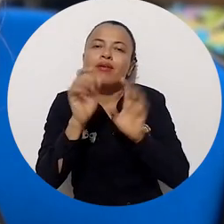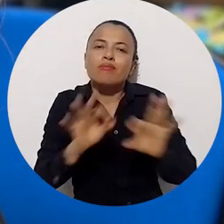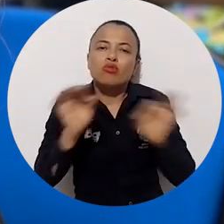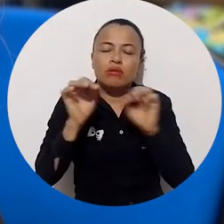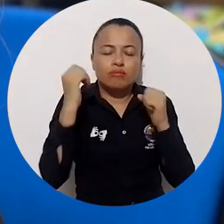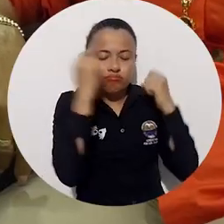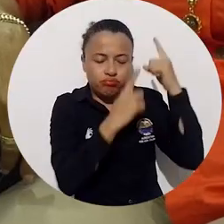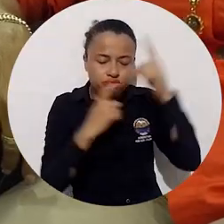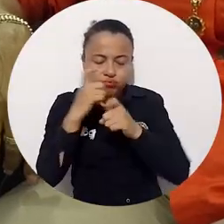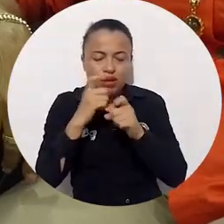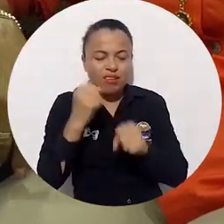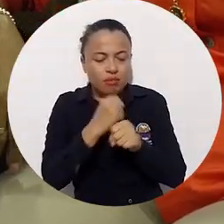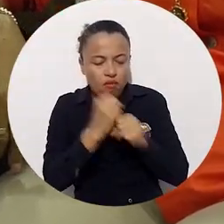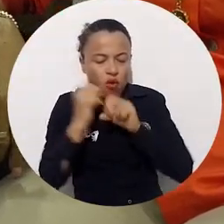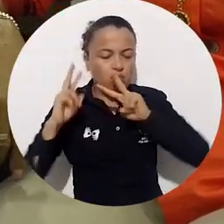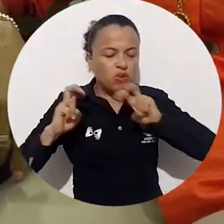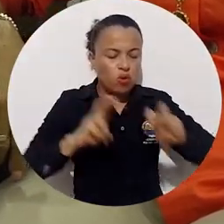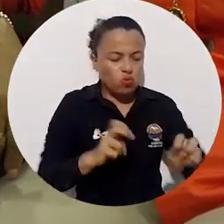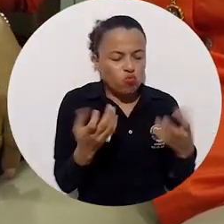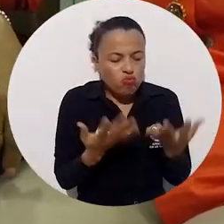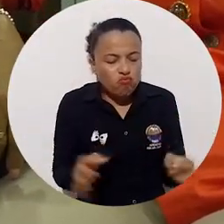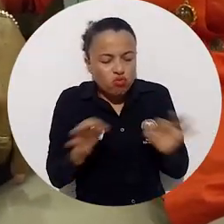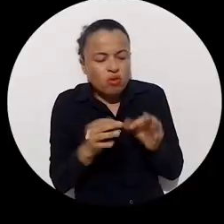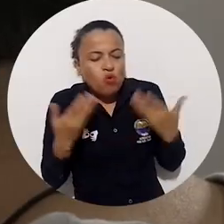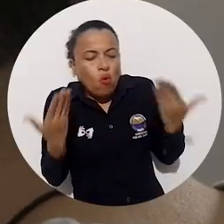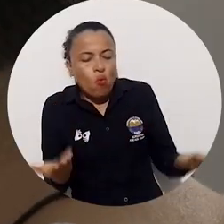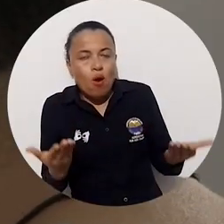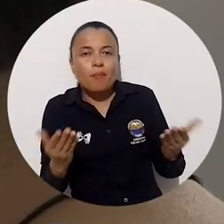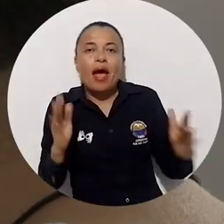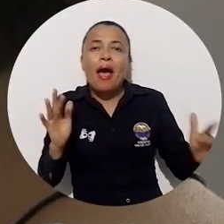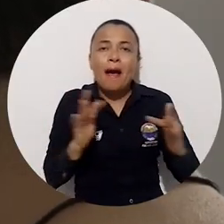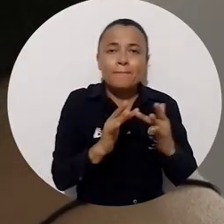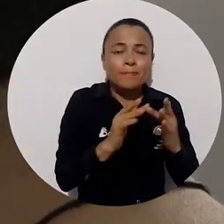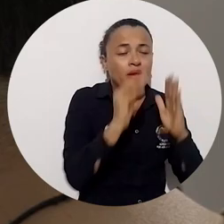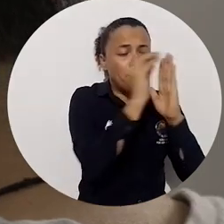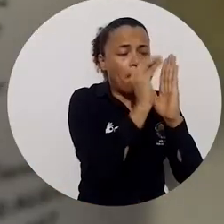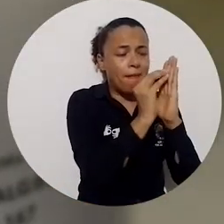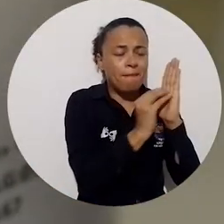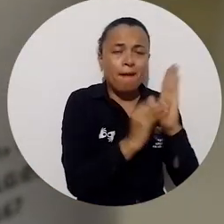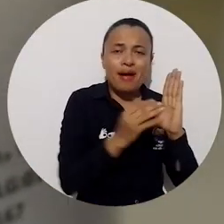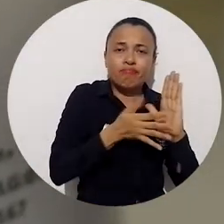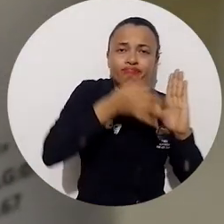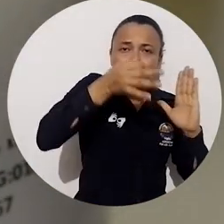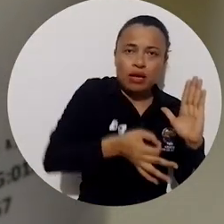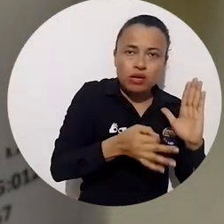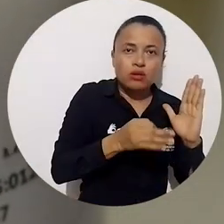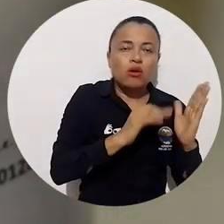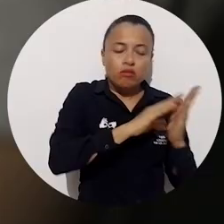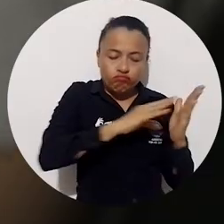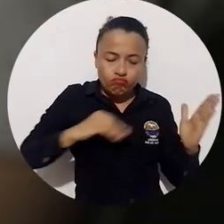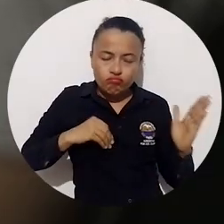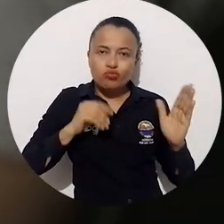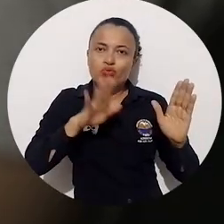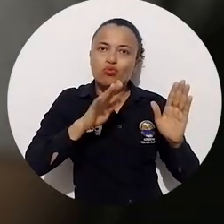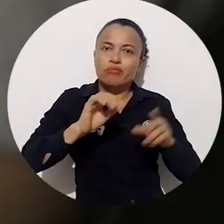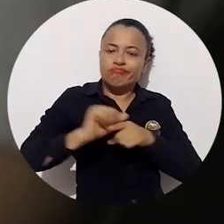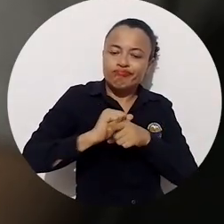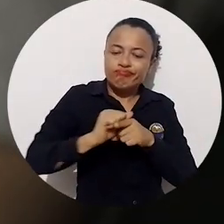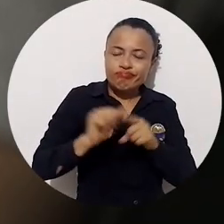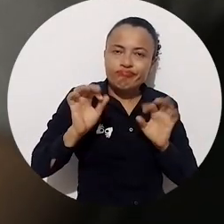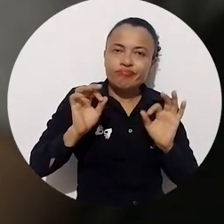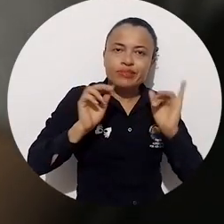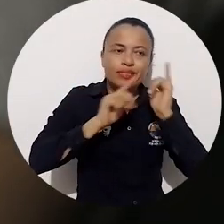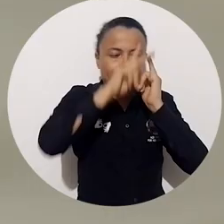sobre la importancia y pertinencia del trabajo investigativo conforme a los lineamientos éticos y la adopción de buenas prácticas científicas